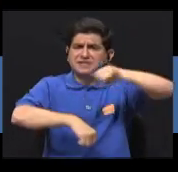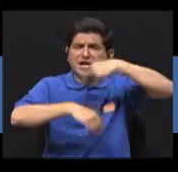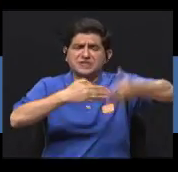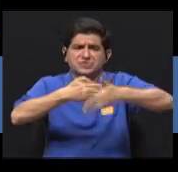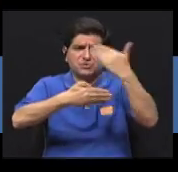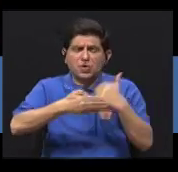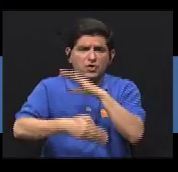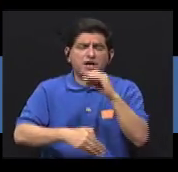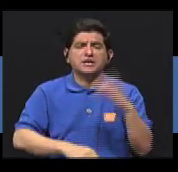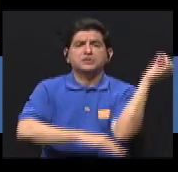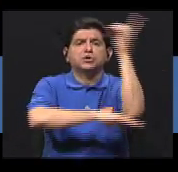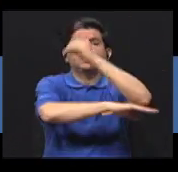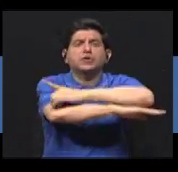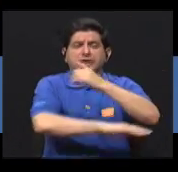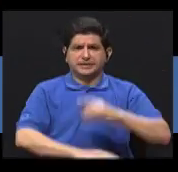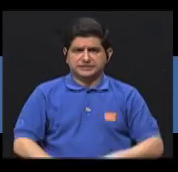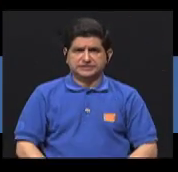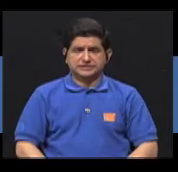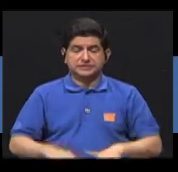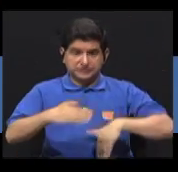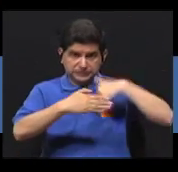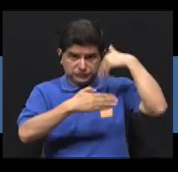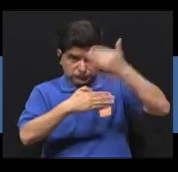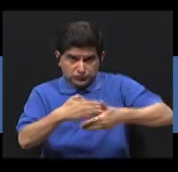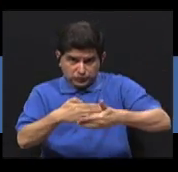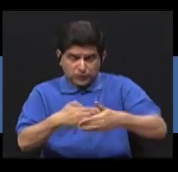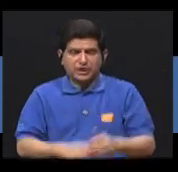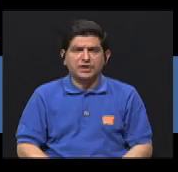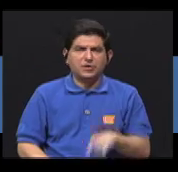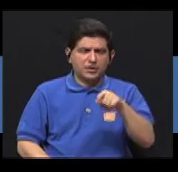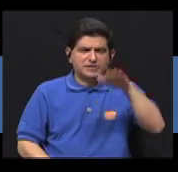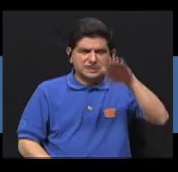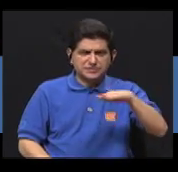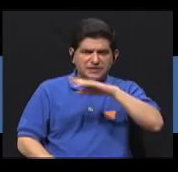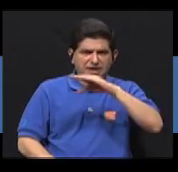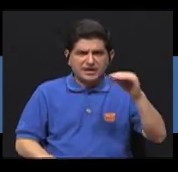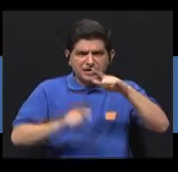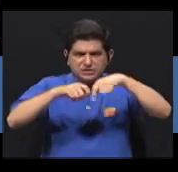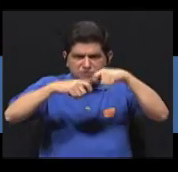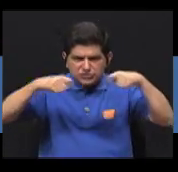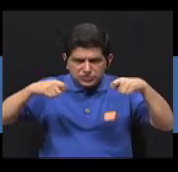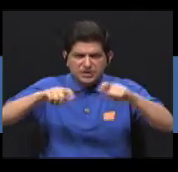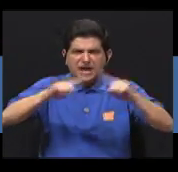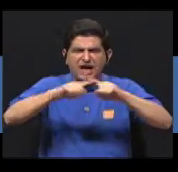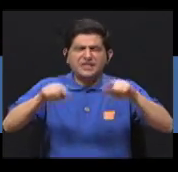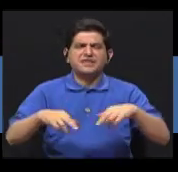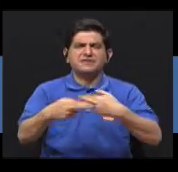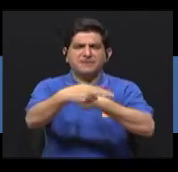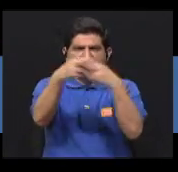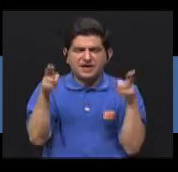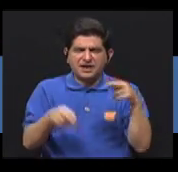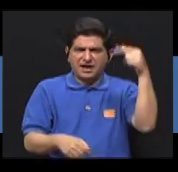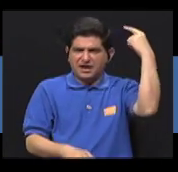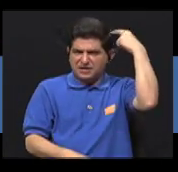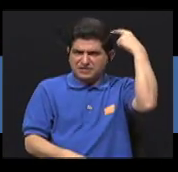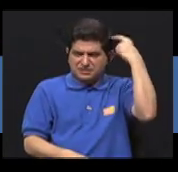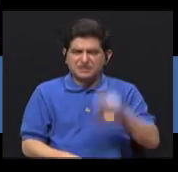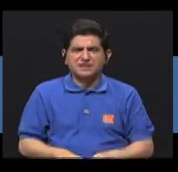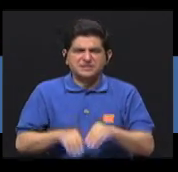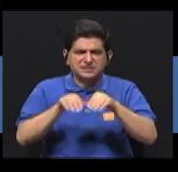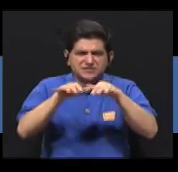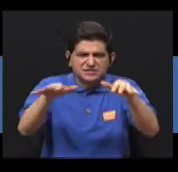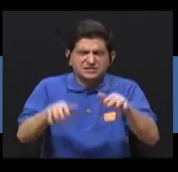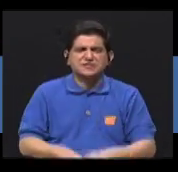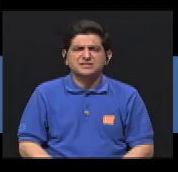escasas horas o días. Posteriormente, las placas y ovillos se expanden a otras regiones del cerebro,